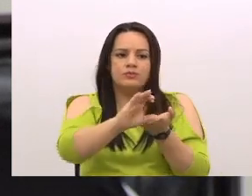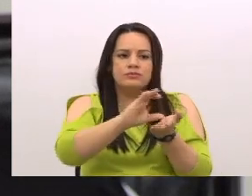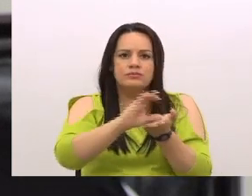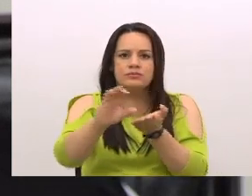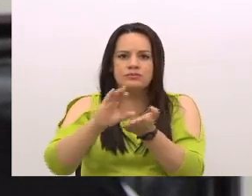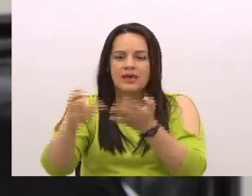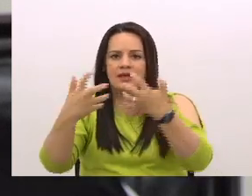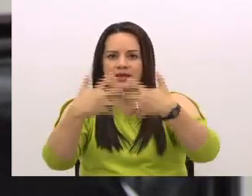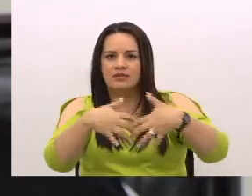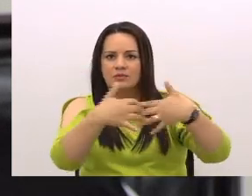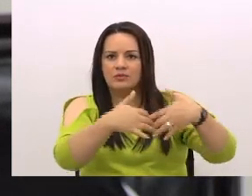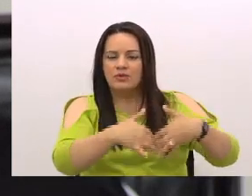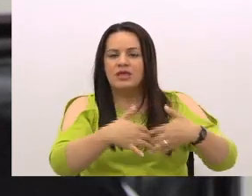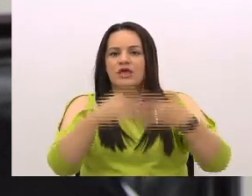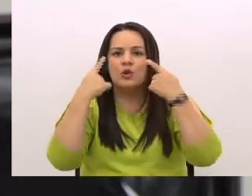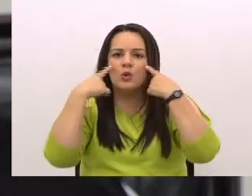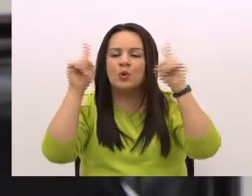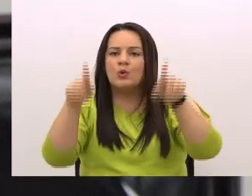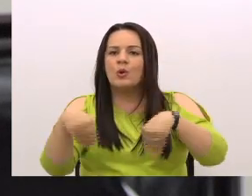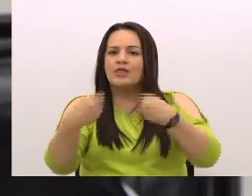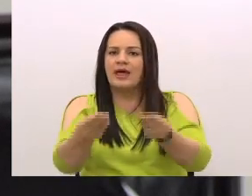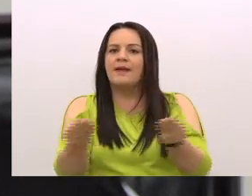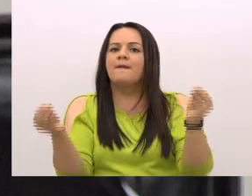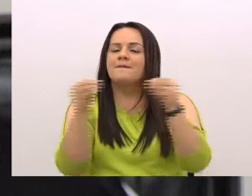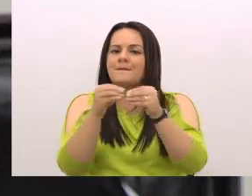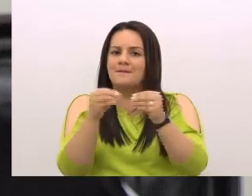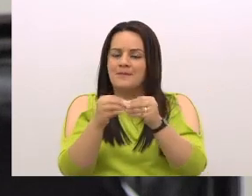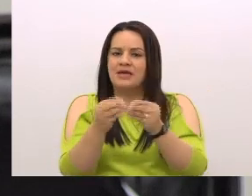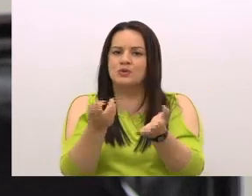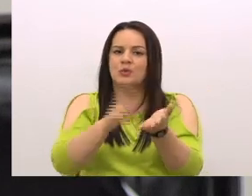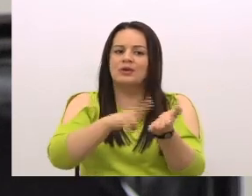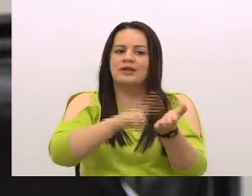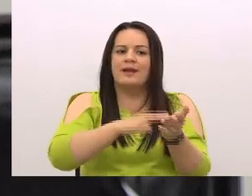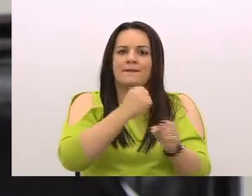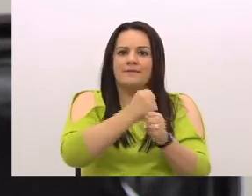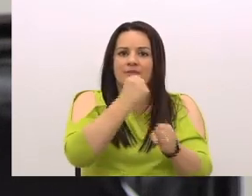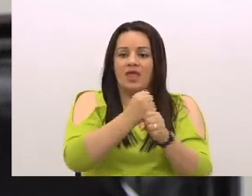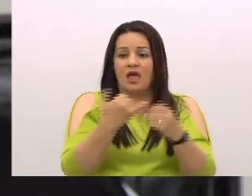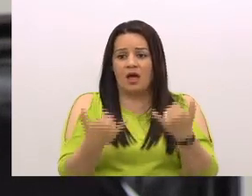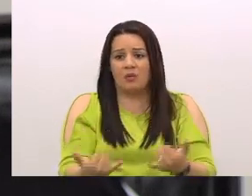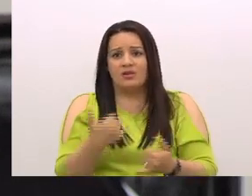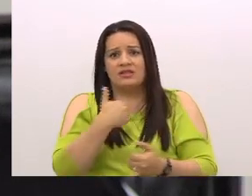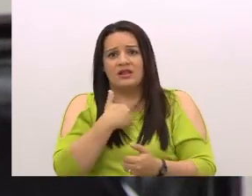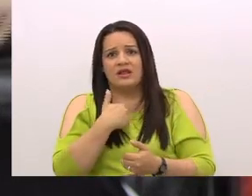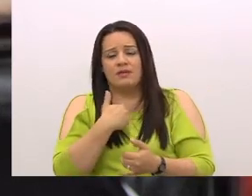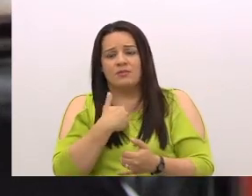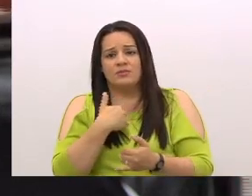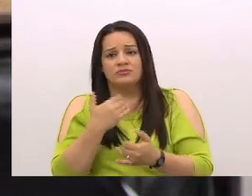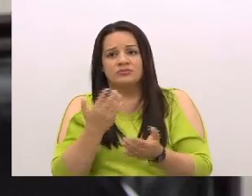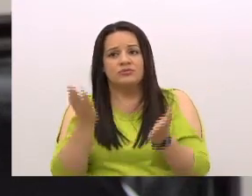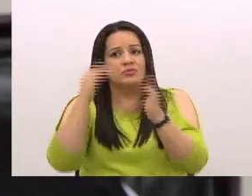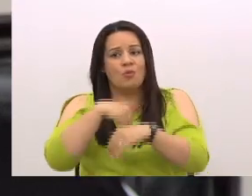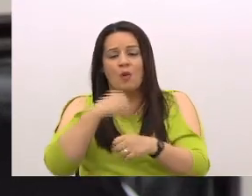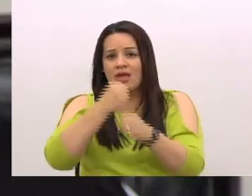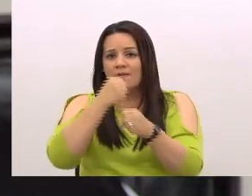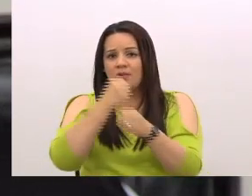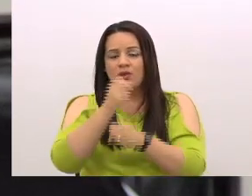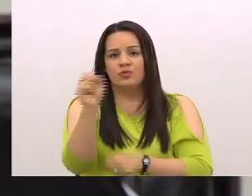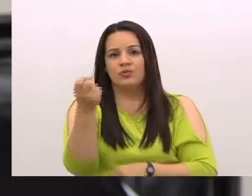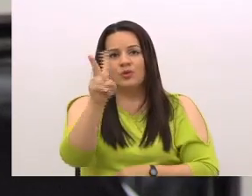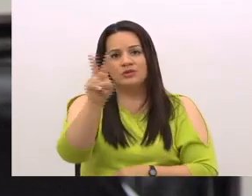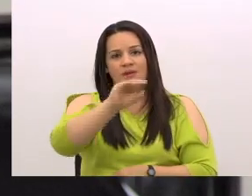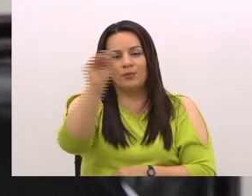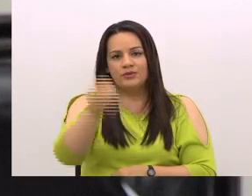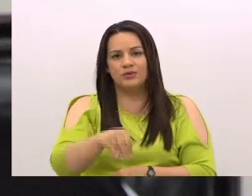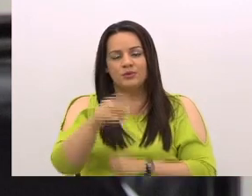la industria, logró crear empleo. Nosotros estamos en tasas de desempleo que ya superan los 12% en el país y